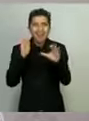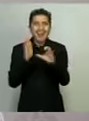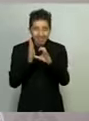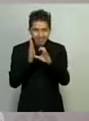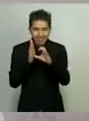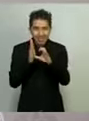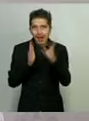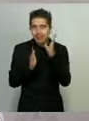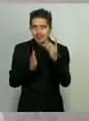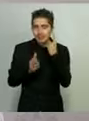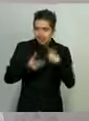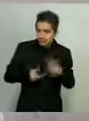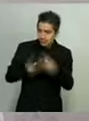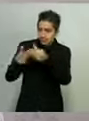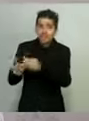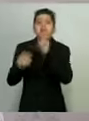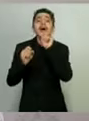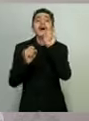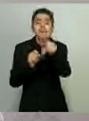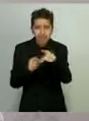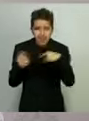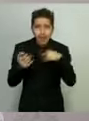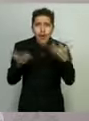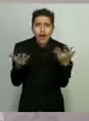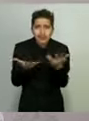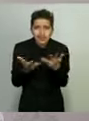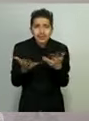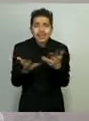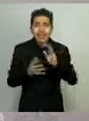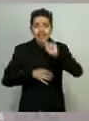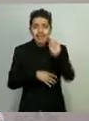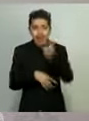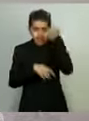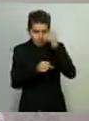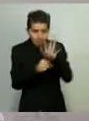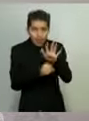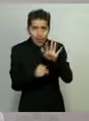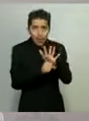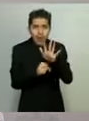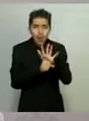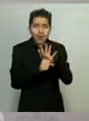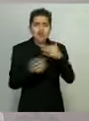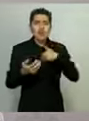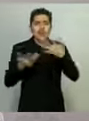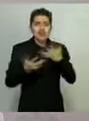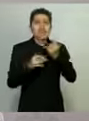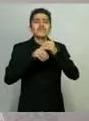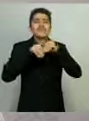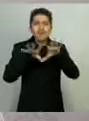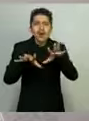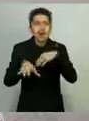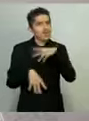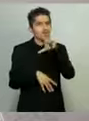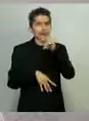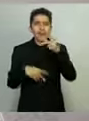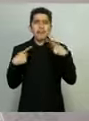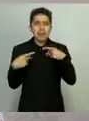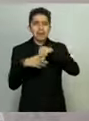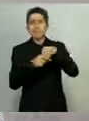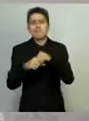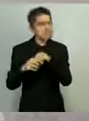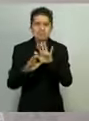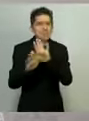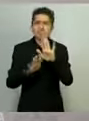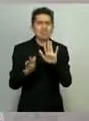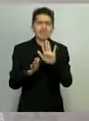y haré uso de la tecnología para informar sin exponer a nadie, porque es mi responsabilidad